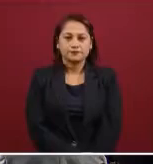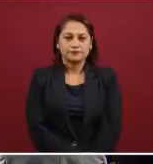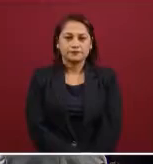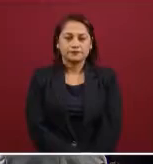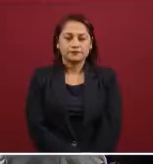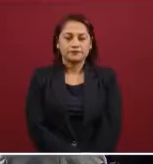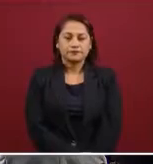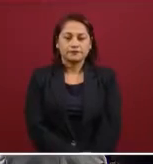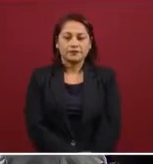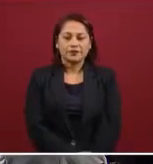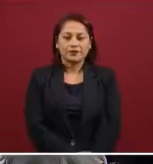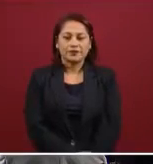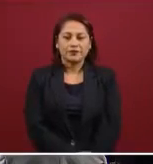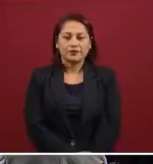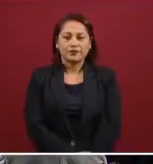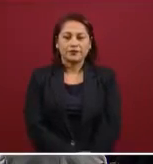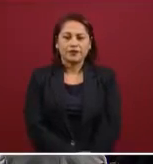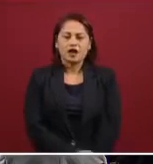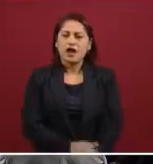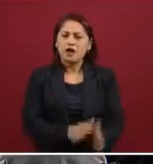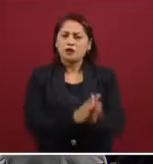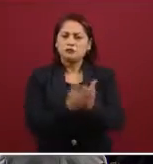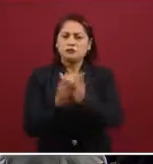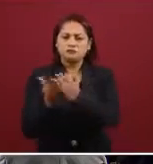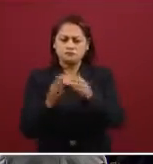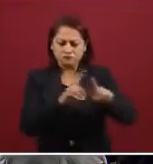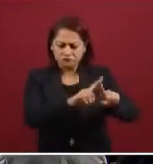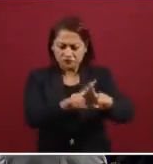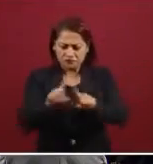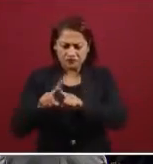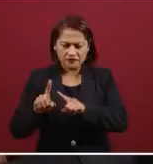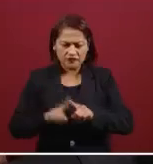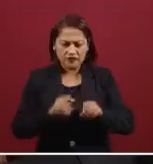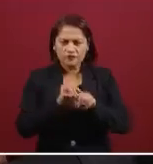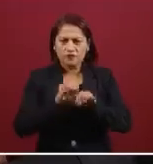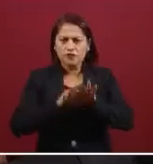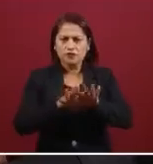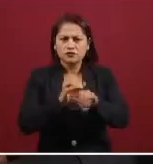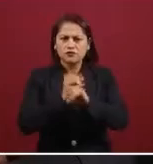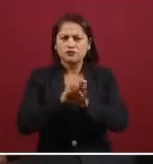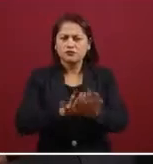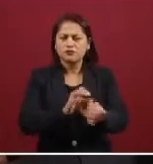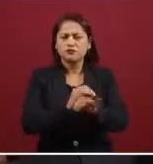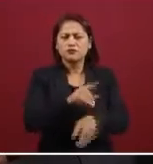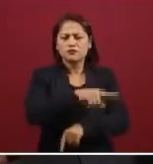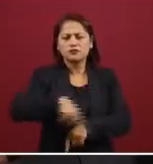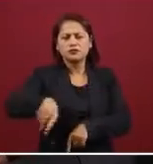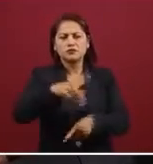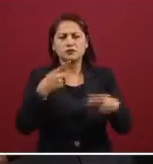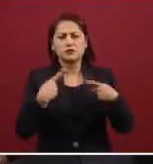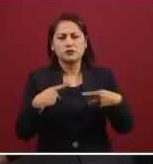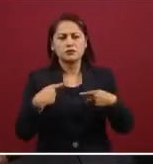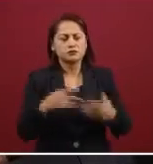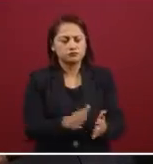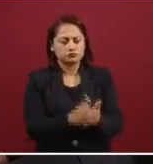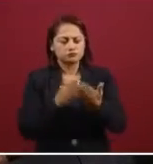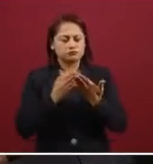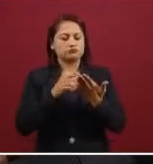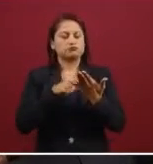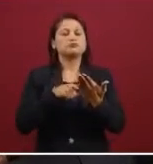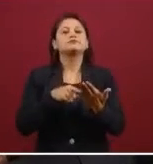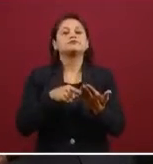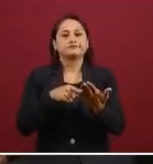Y bueno, va a haber una serie de materiales informativos en formatos lo más amable posible y cercano, que sin estigmatizar a quienes